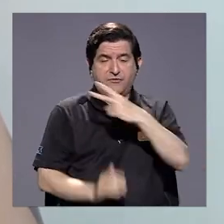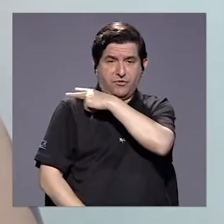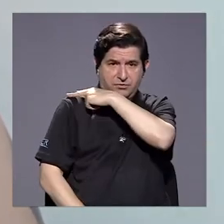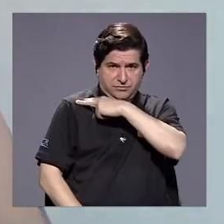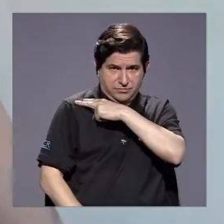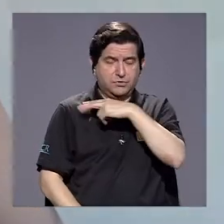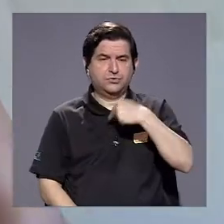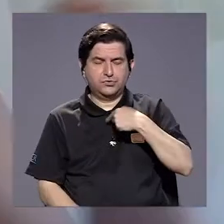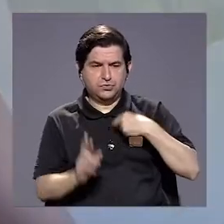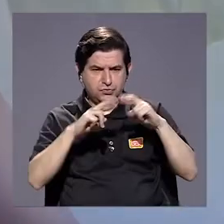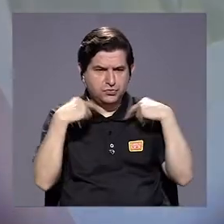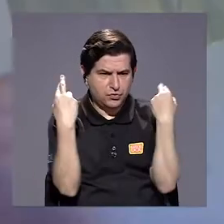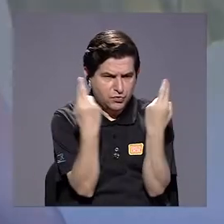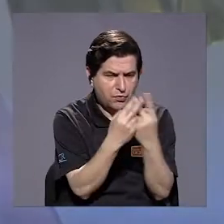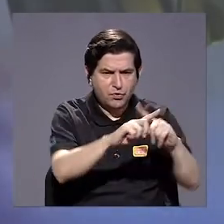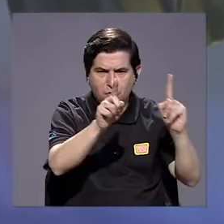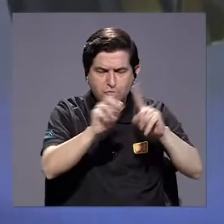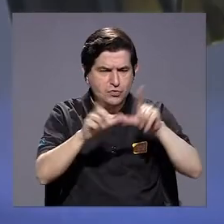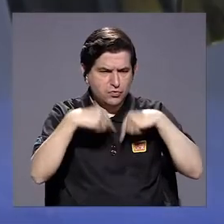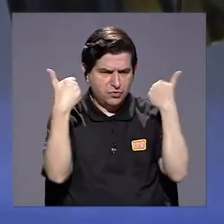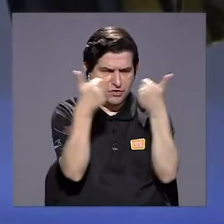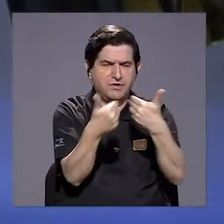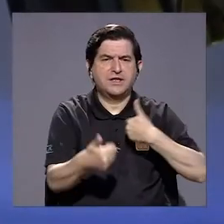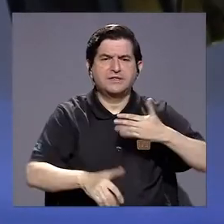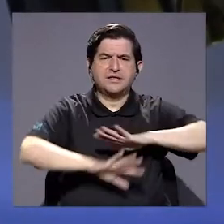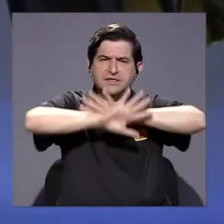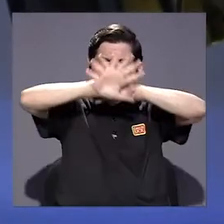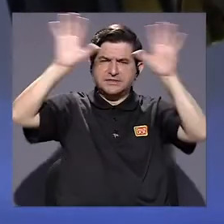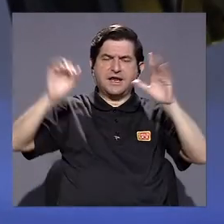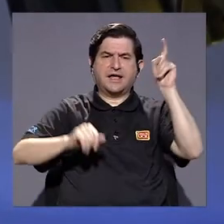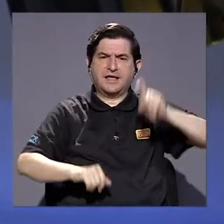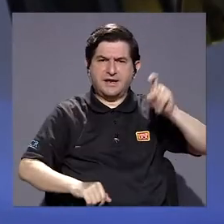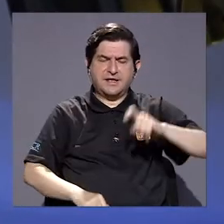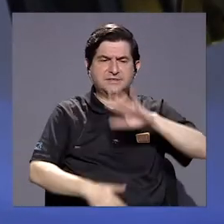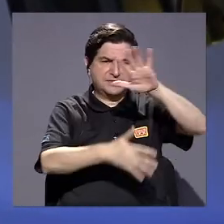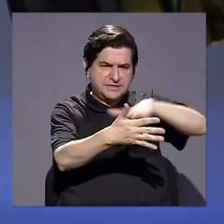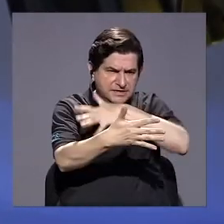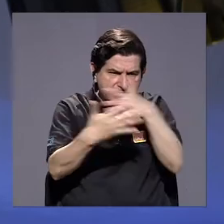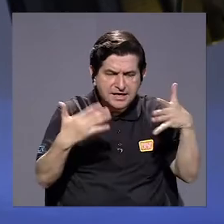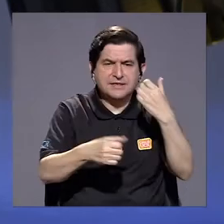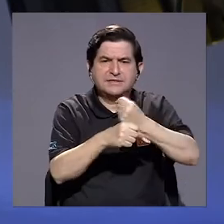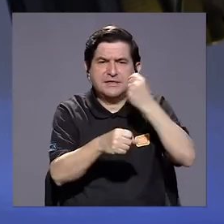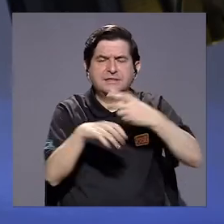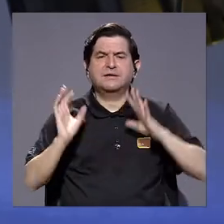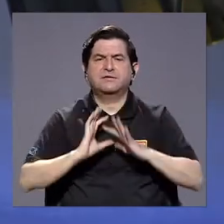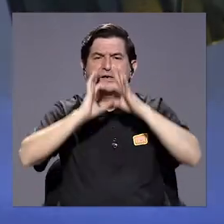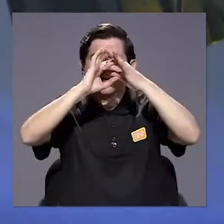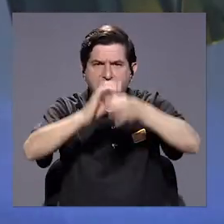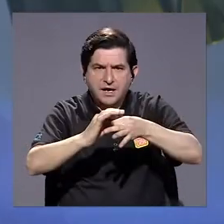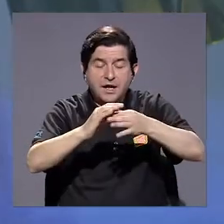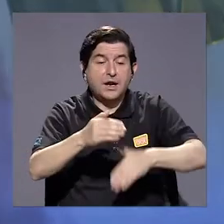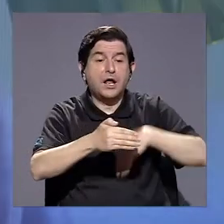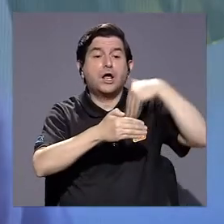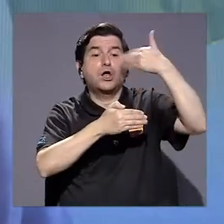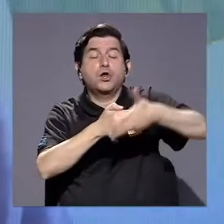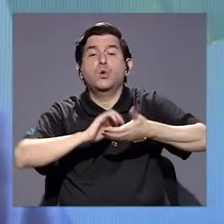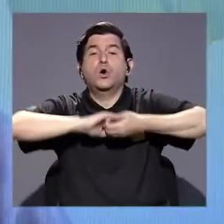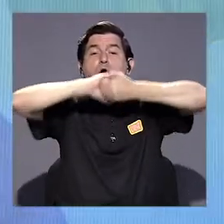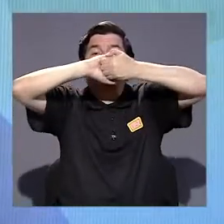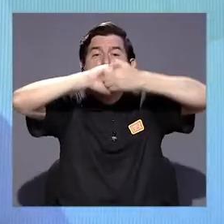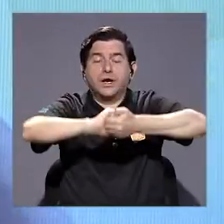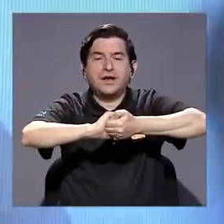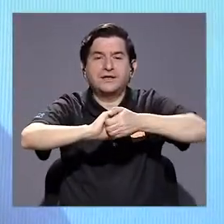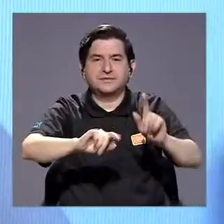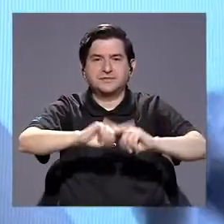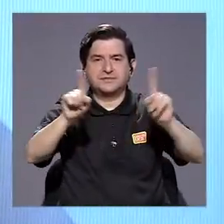rol como comisionada, yo me reúno con los diferentes grupos para tener claras sus necesidades, sus agendas, trabajar en conjunto y luego hacer